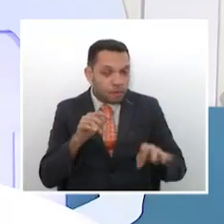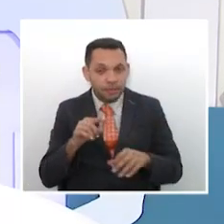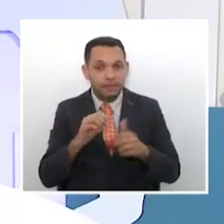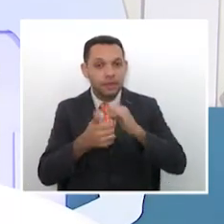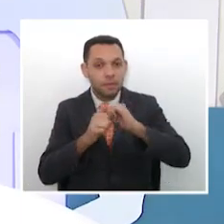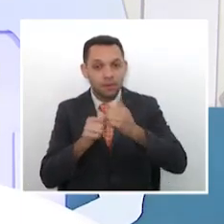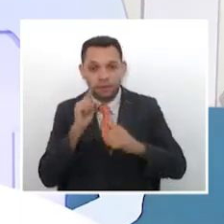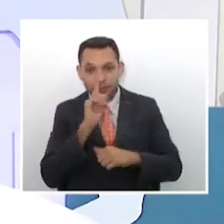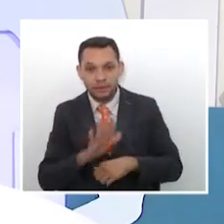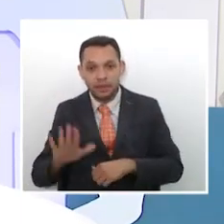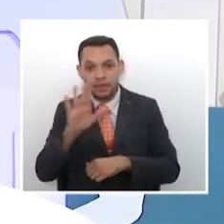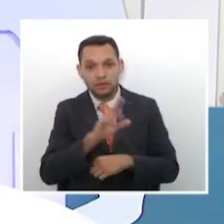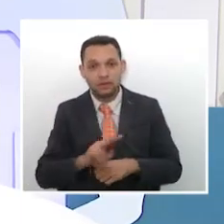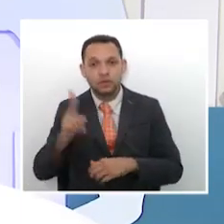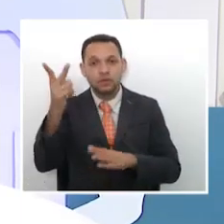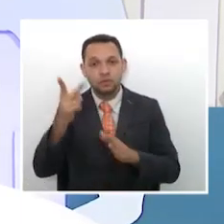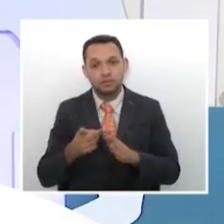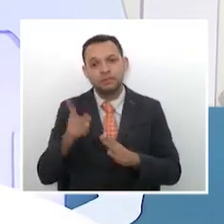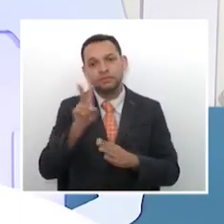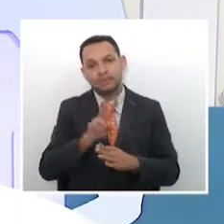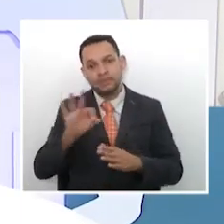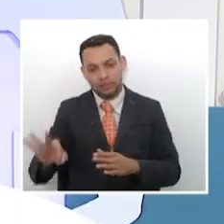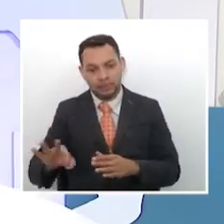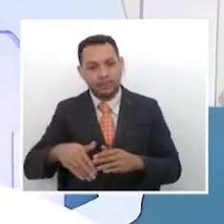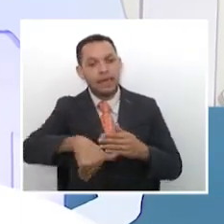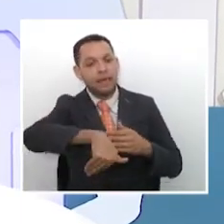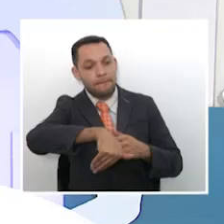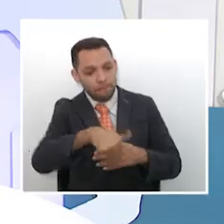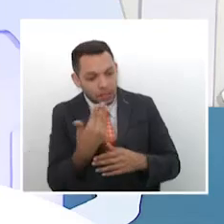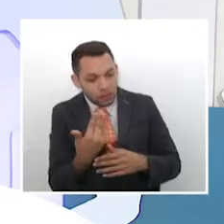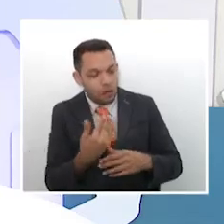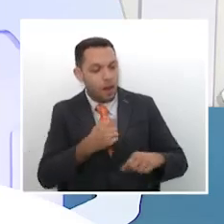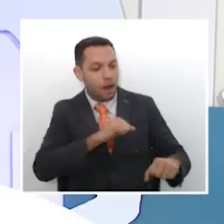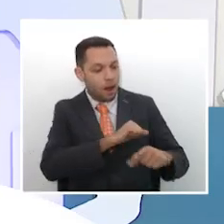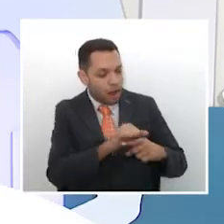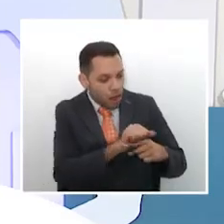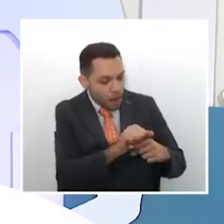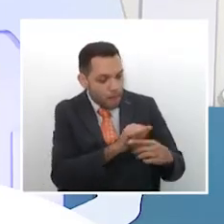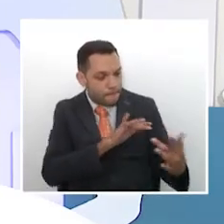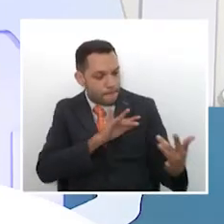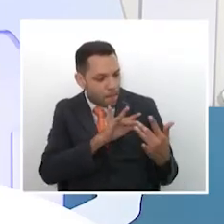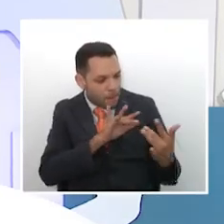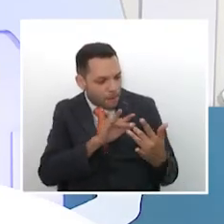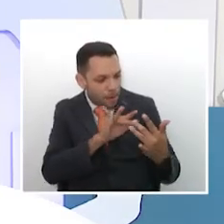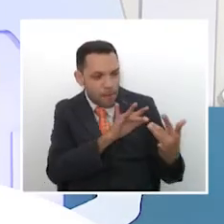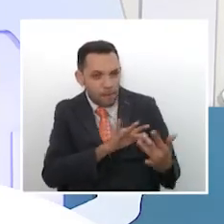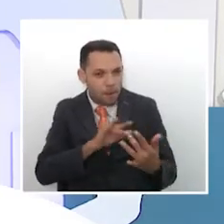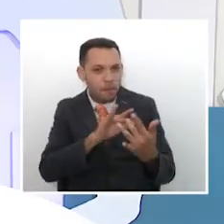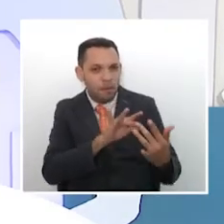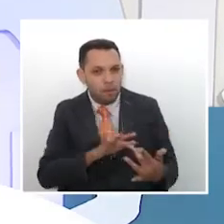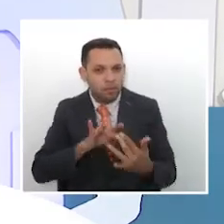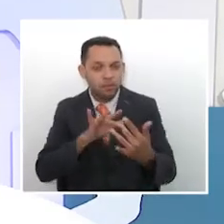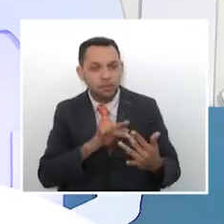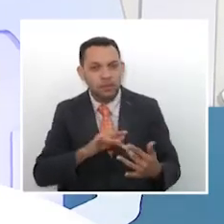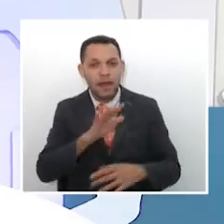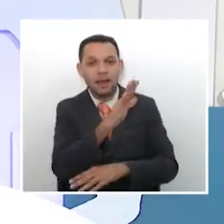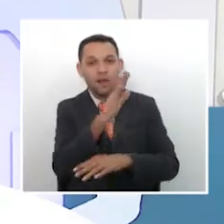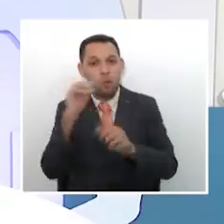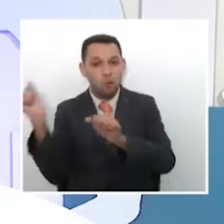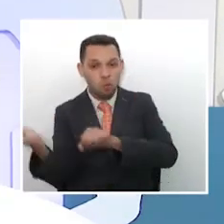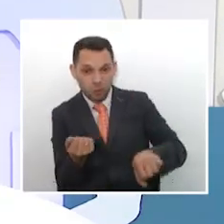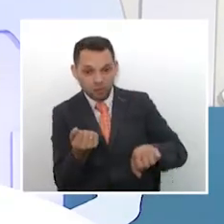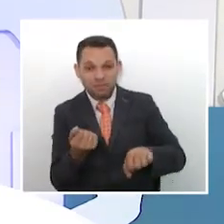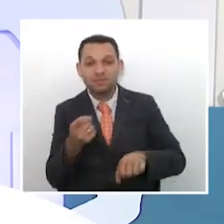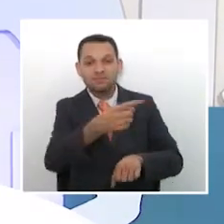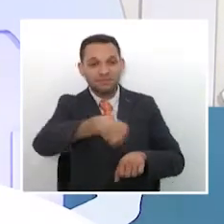Nacionales 2023 y con ellos empezar a hacer ese trabajo especial. Por ahora se habla de que puede ser el Bosque Popular del Prado donde hay muchísimos